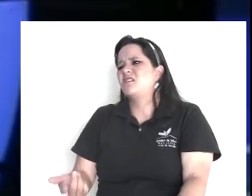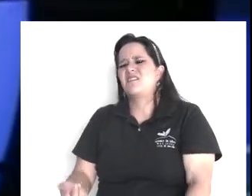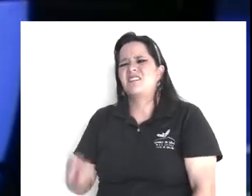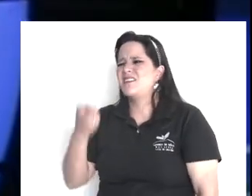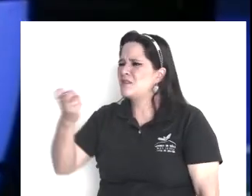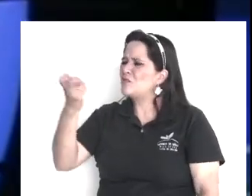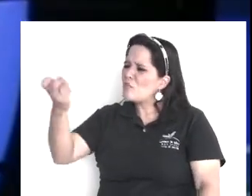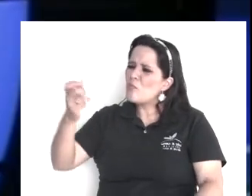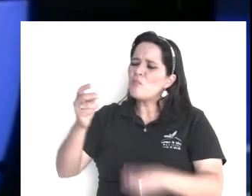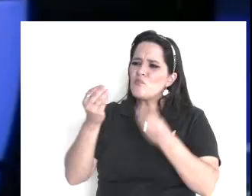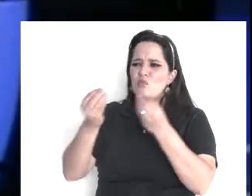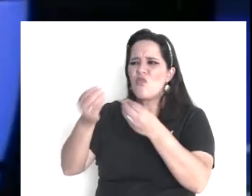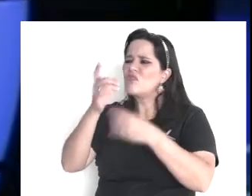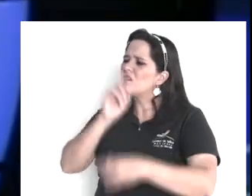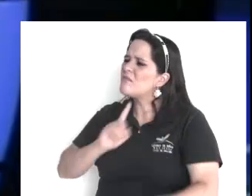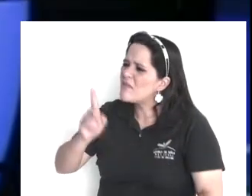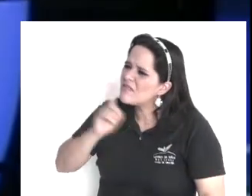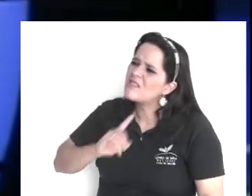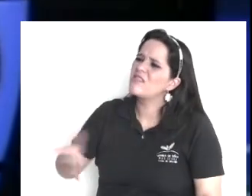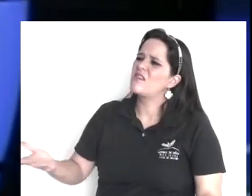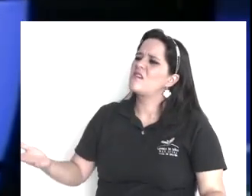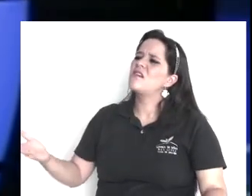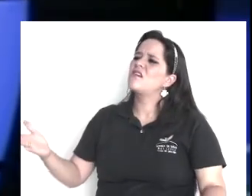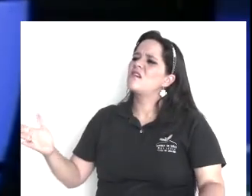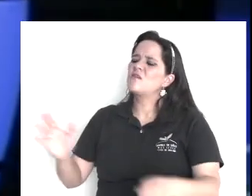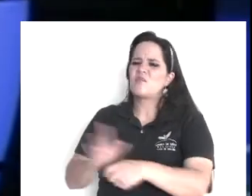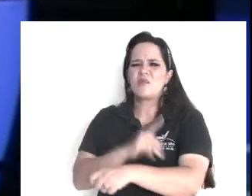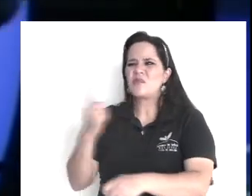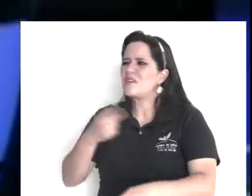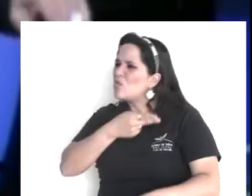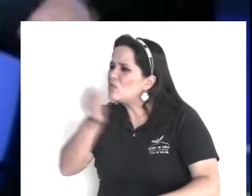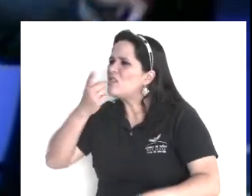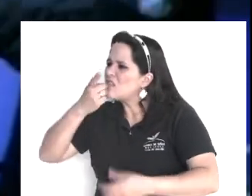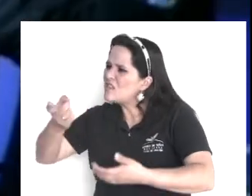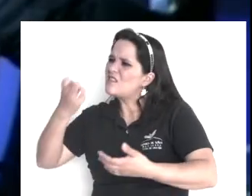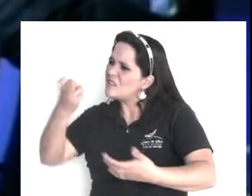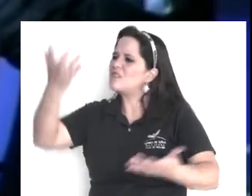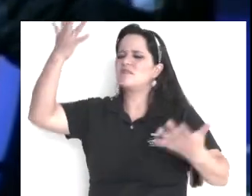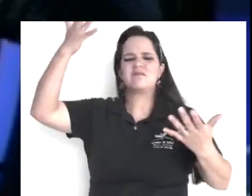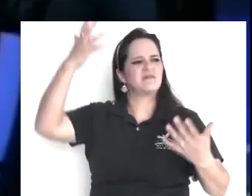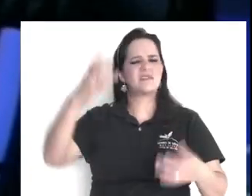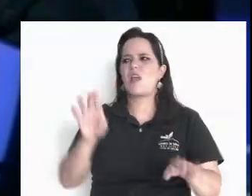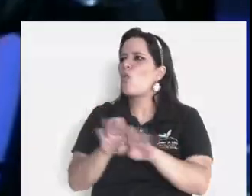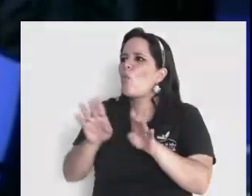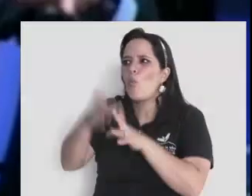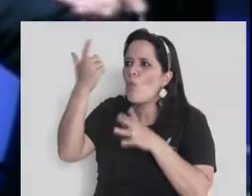he escuchado, tantas tonterías, usted necesita, atención médica, le dice,